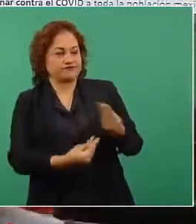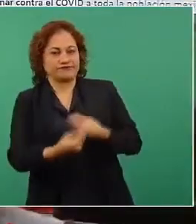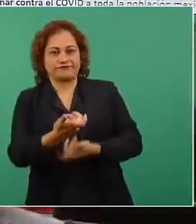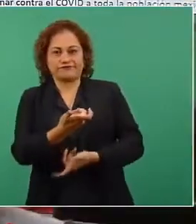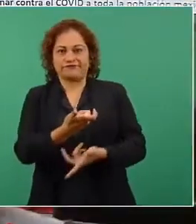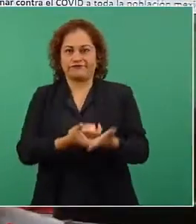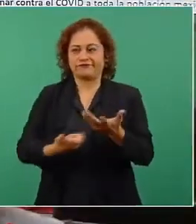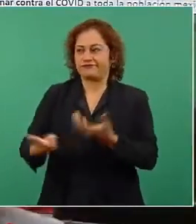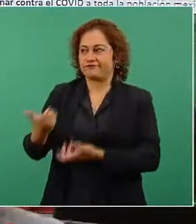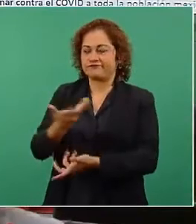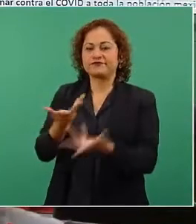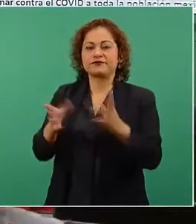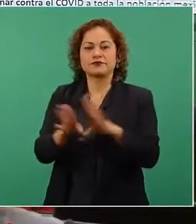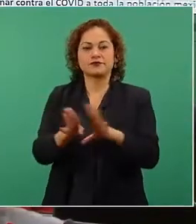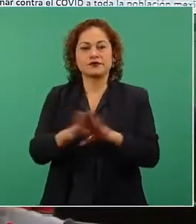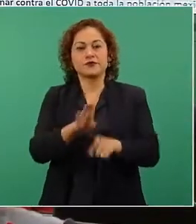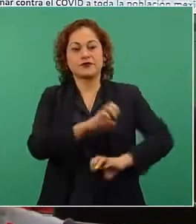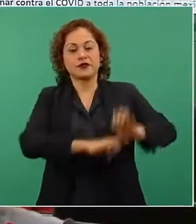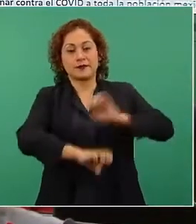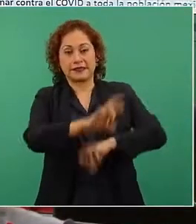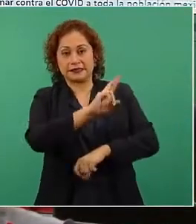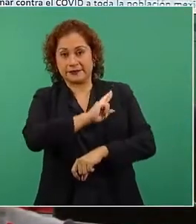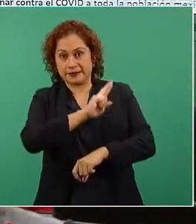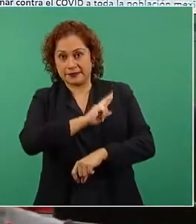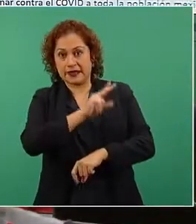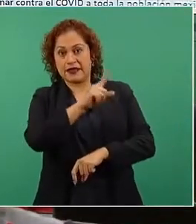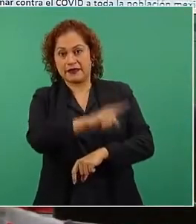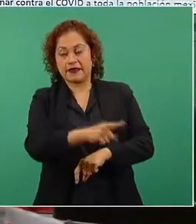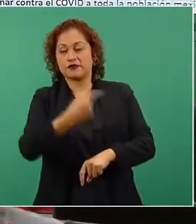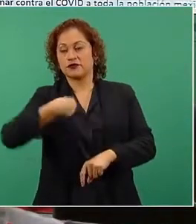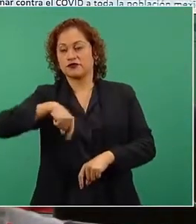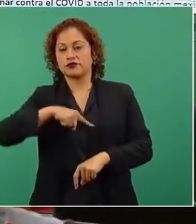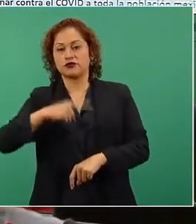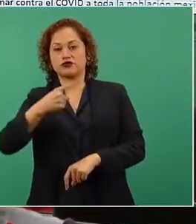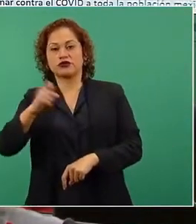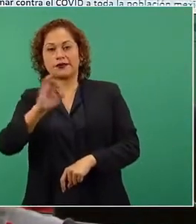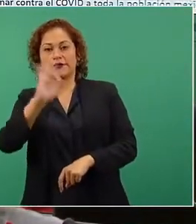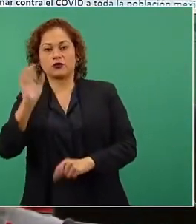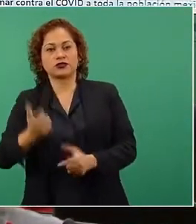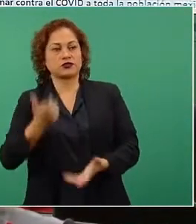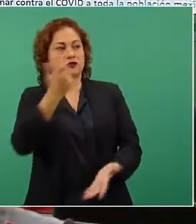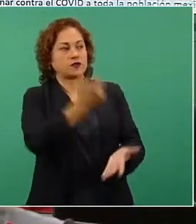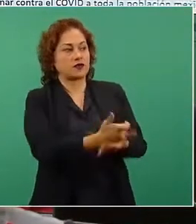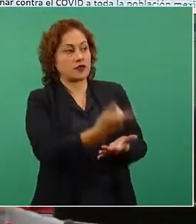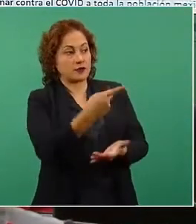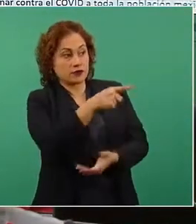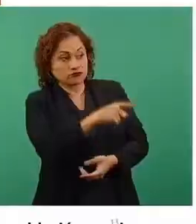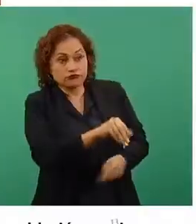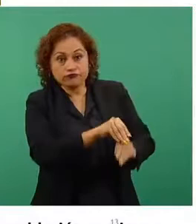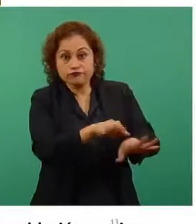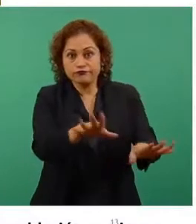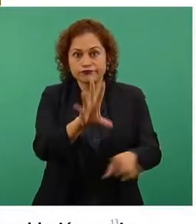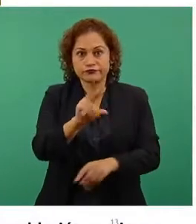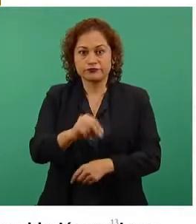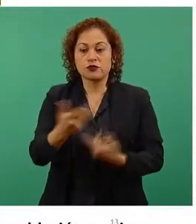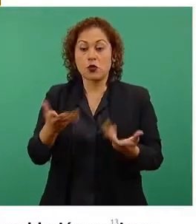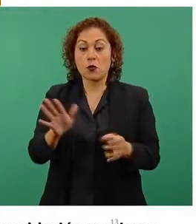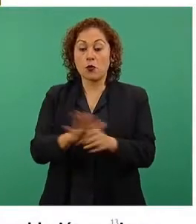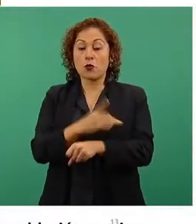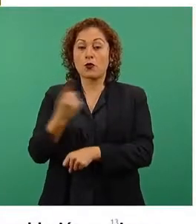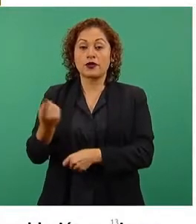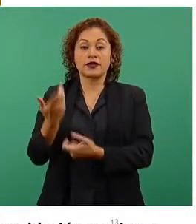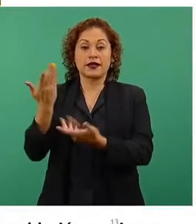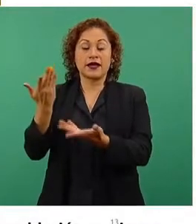de la central a estas productores independientes o privados, las pagamos al 100 por ciento pero no son despachadas por ese mercado. ¿Por qué no pagan la